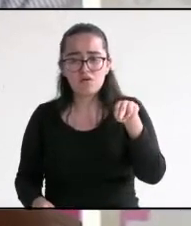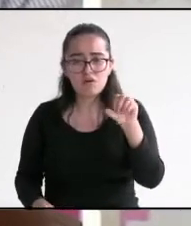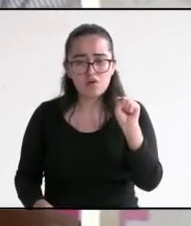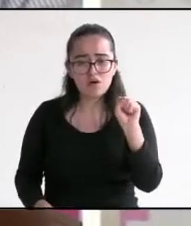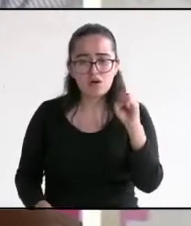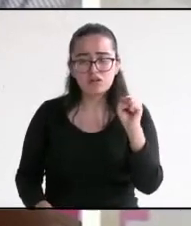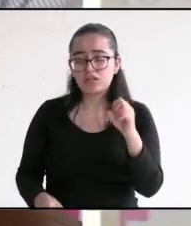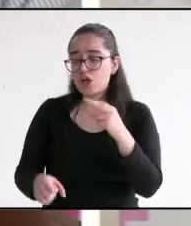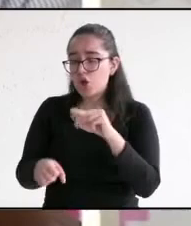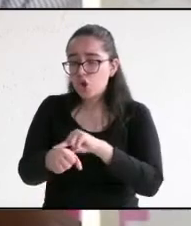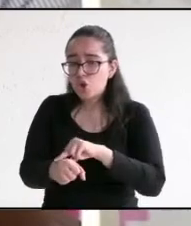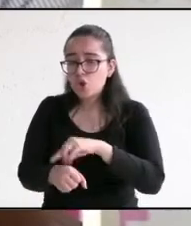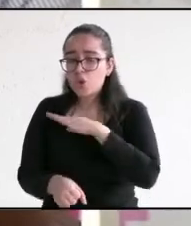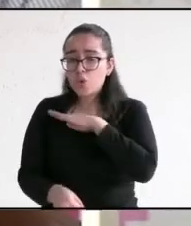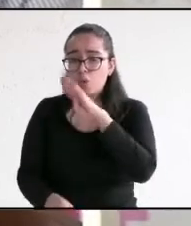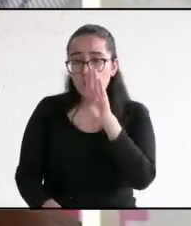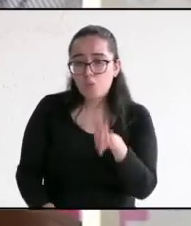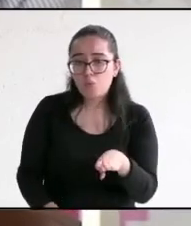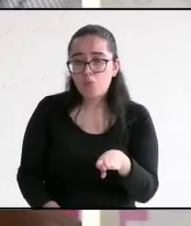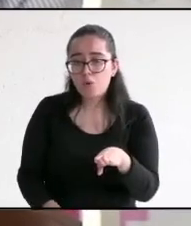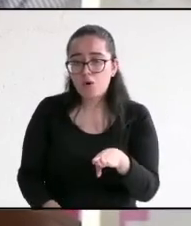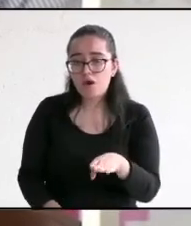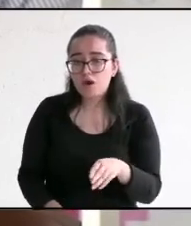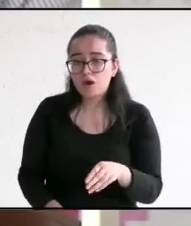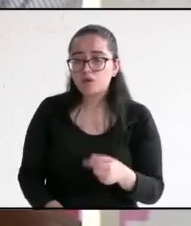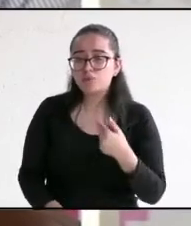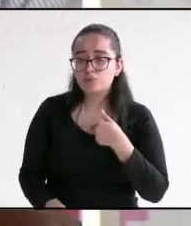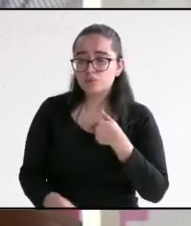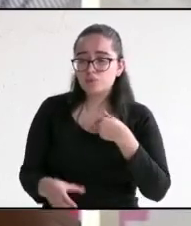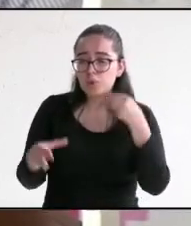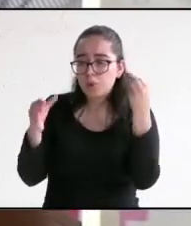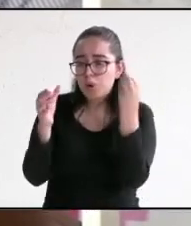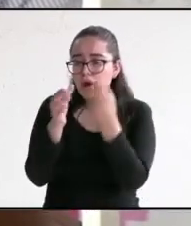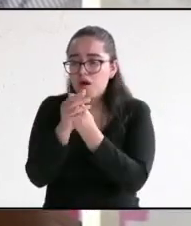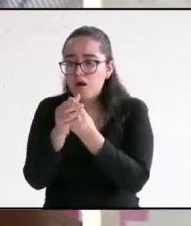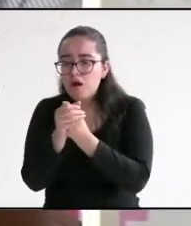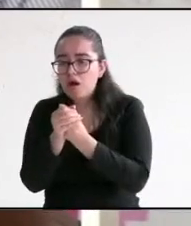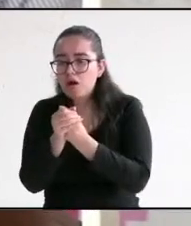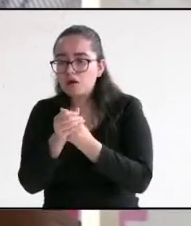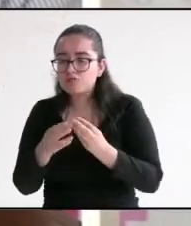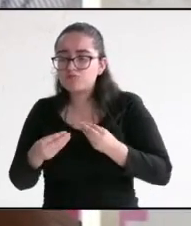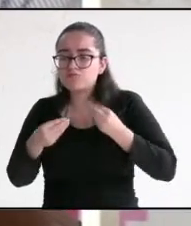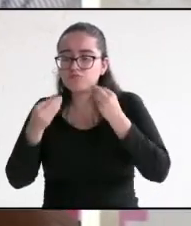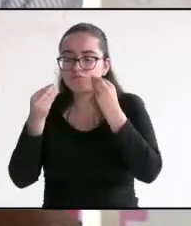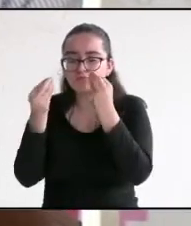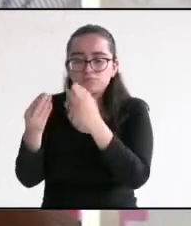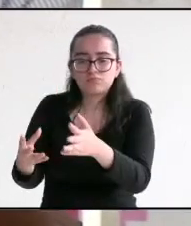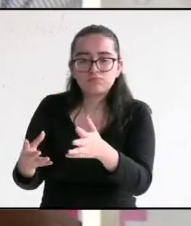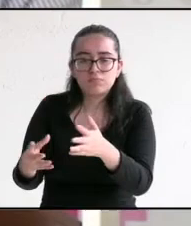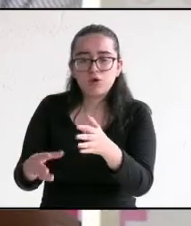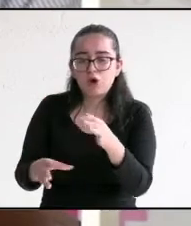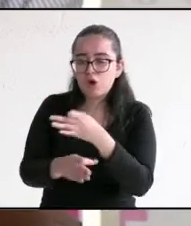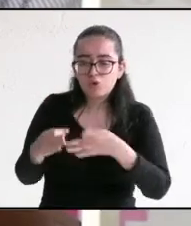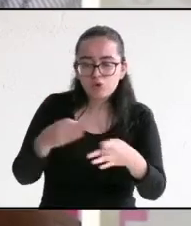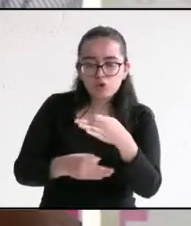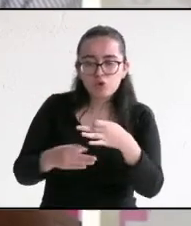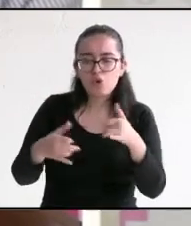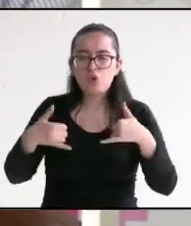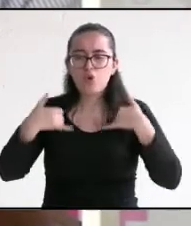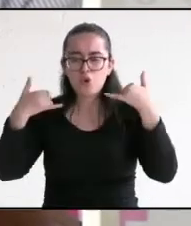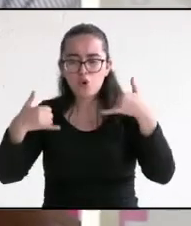crearé el centro de capacitación y adiestramiento en el municipio de Actopo para que todos los jóvenes y adultos